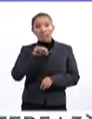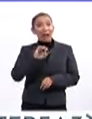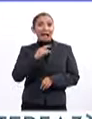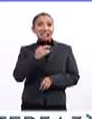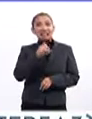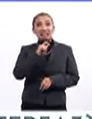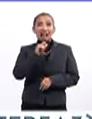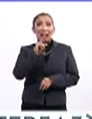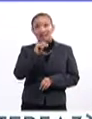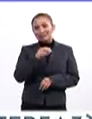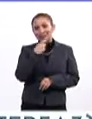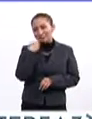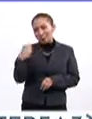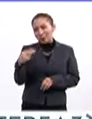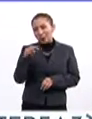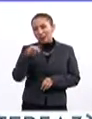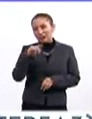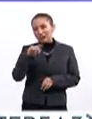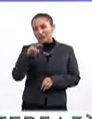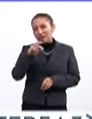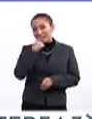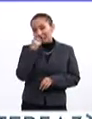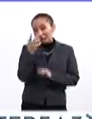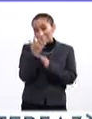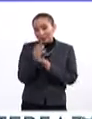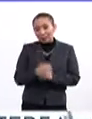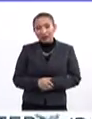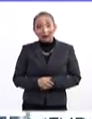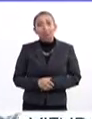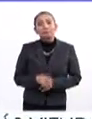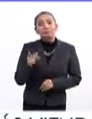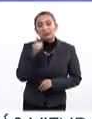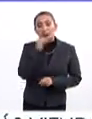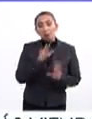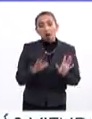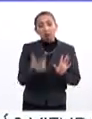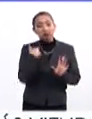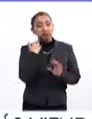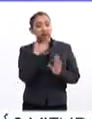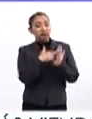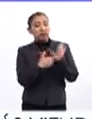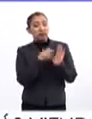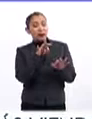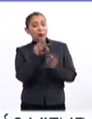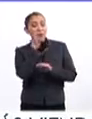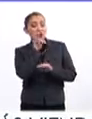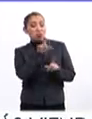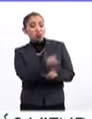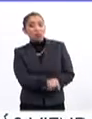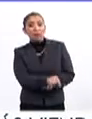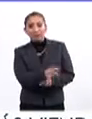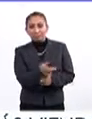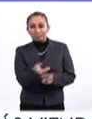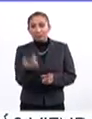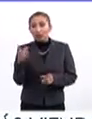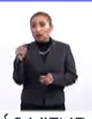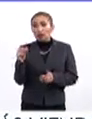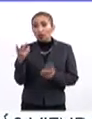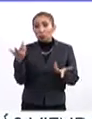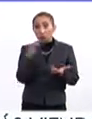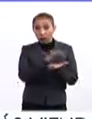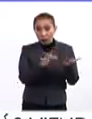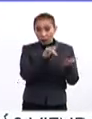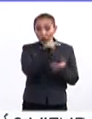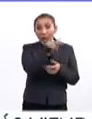decía Monsiváis, ha impuesto, digamos, esas condicionantes al trabajo de la mujer. Entonces, no está tan